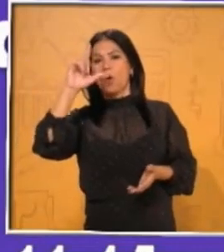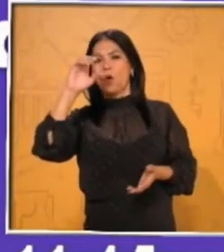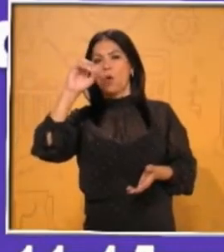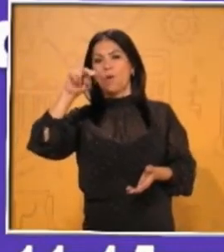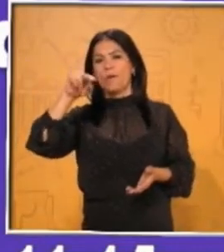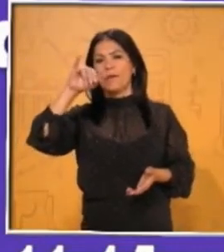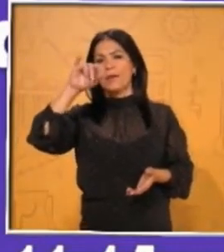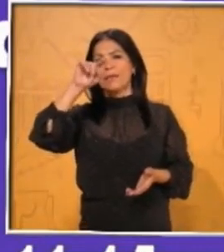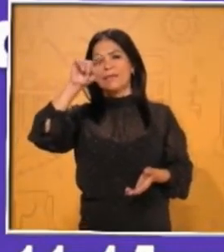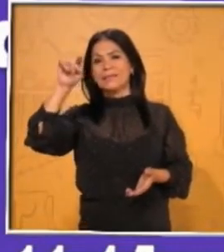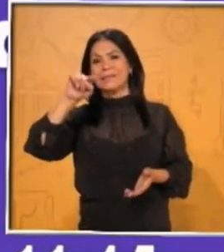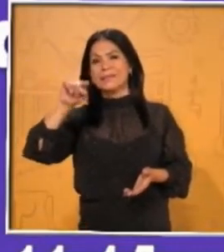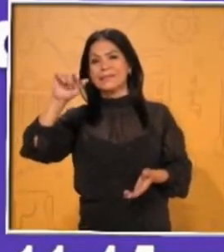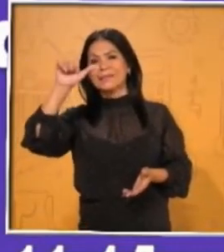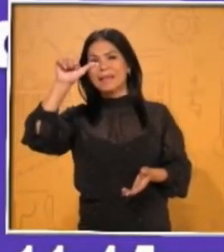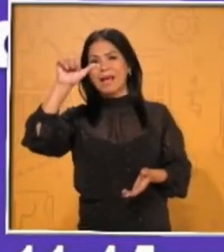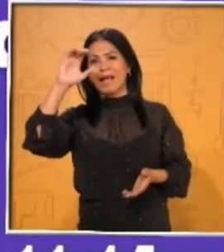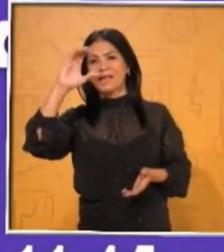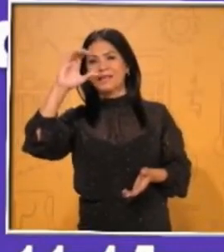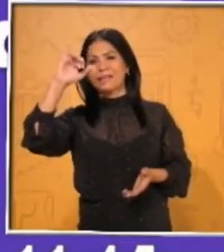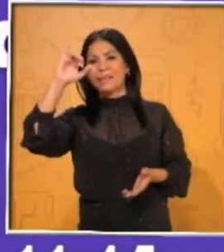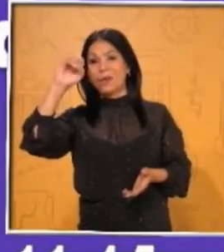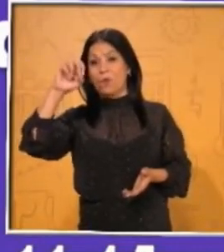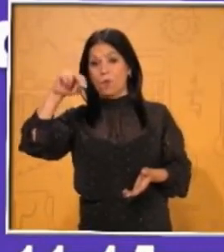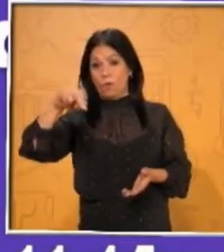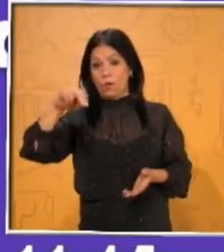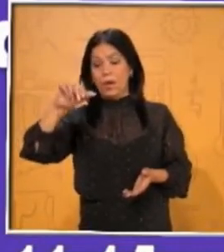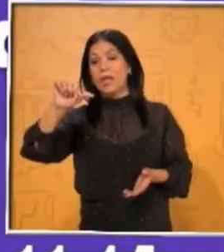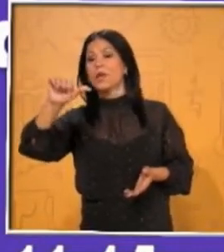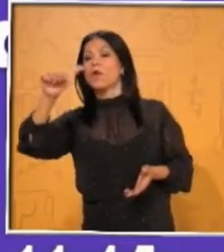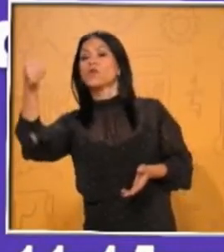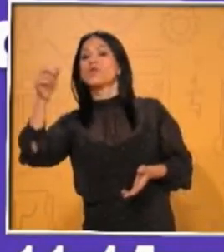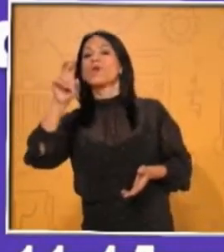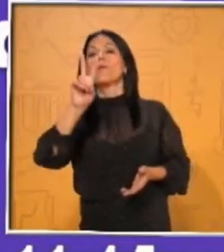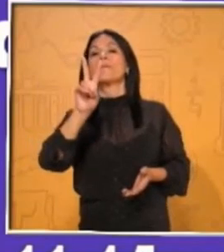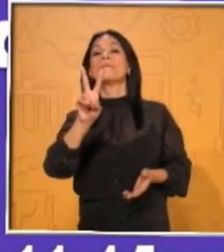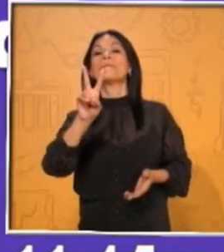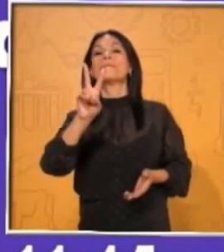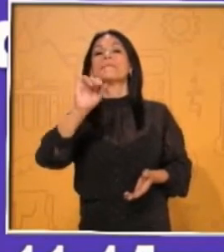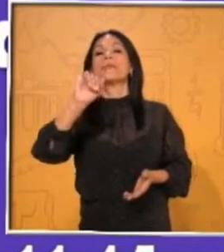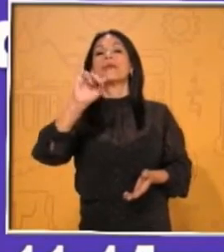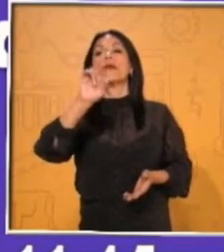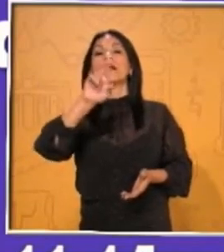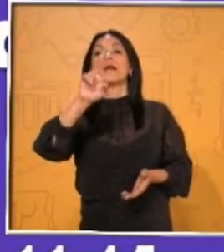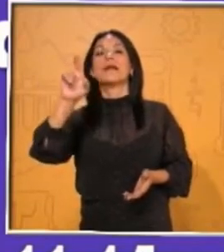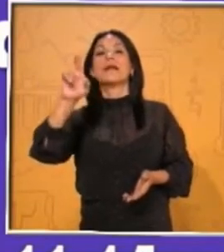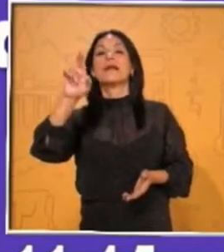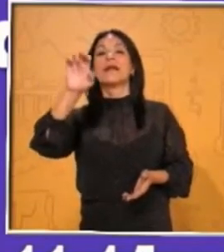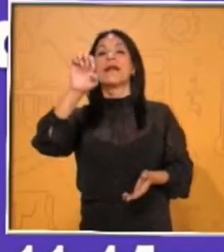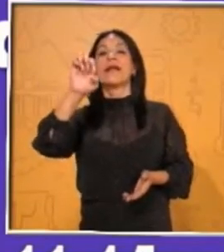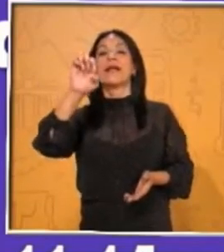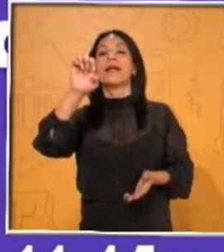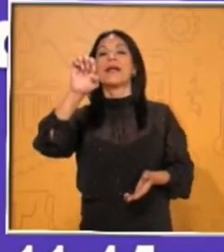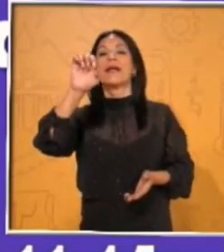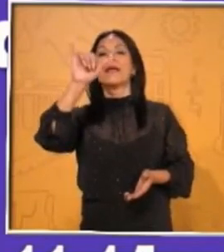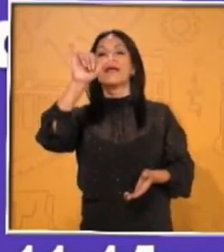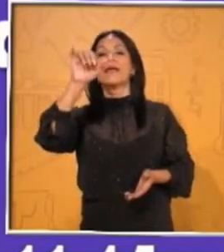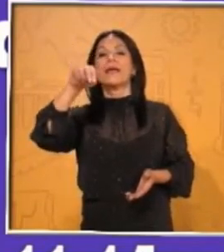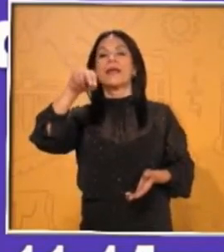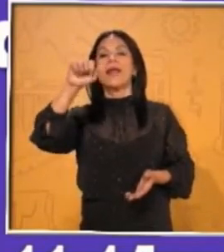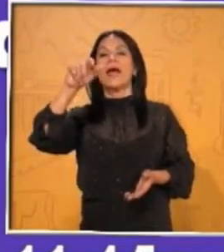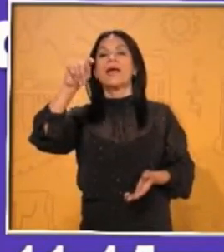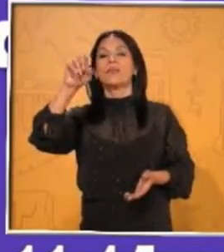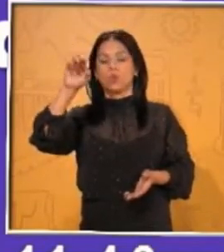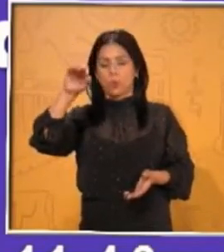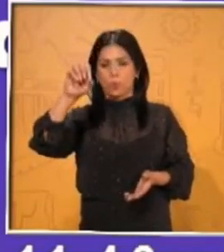conceptos importantes que estamos manejando en este tema. Vamos a darle una vuelta a la historia, primero que